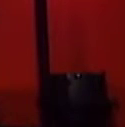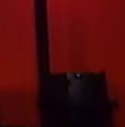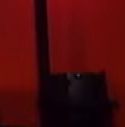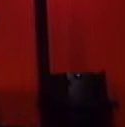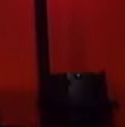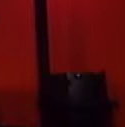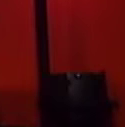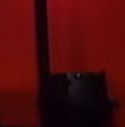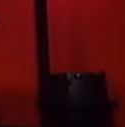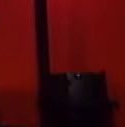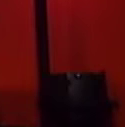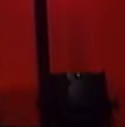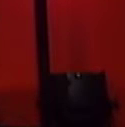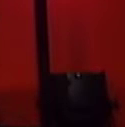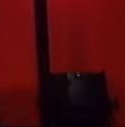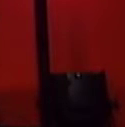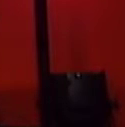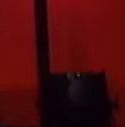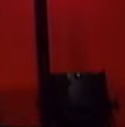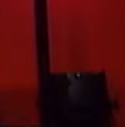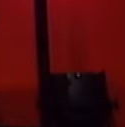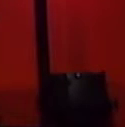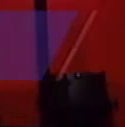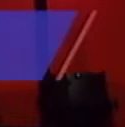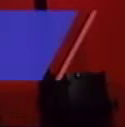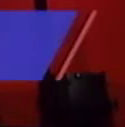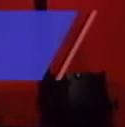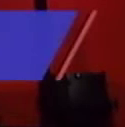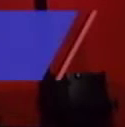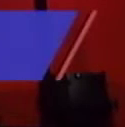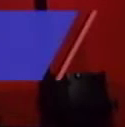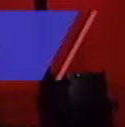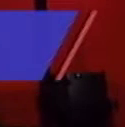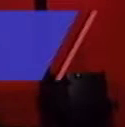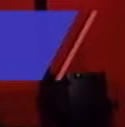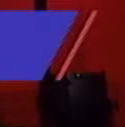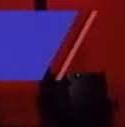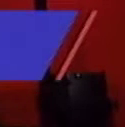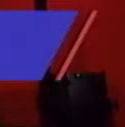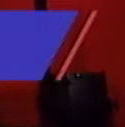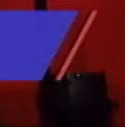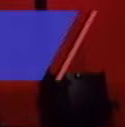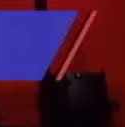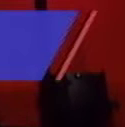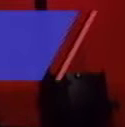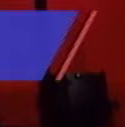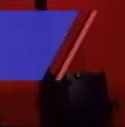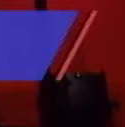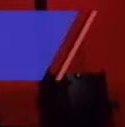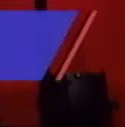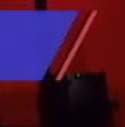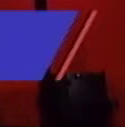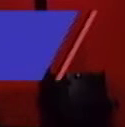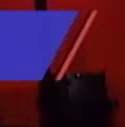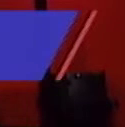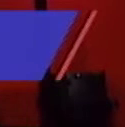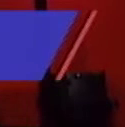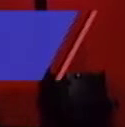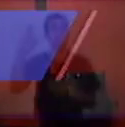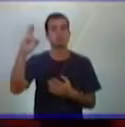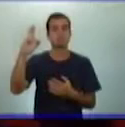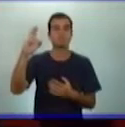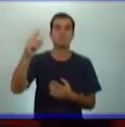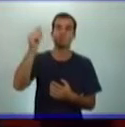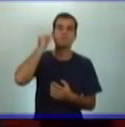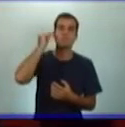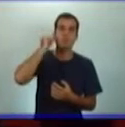en sus hogares. Quisiera comenzar la actividad de hoy recordando a una mujer